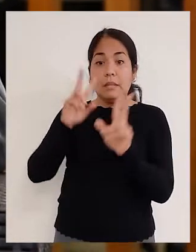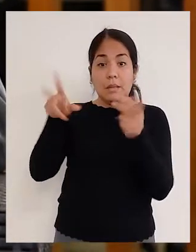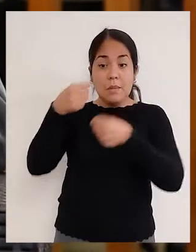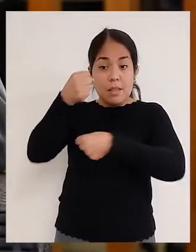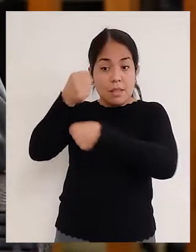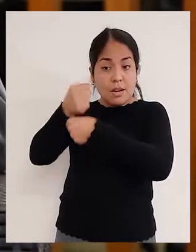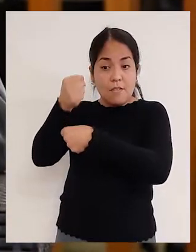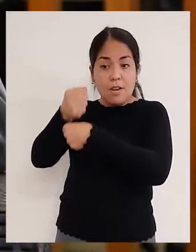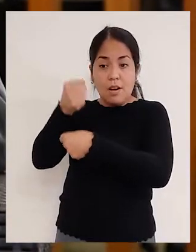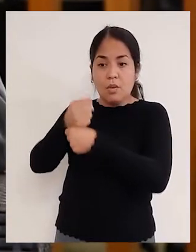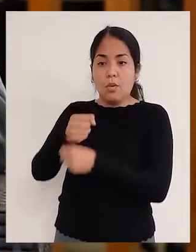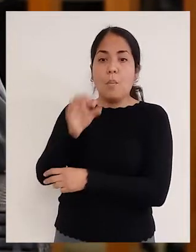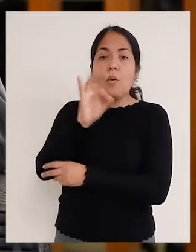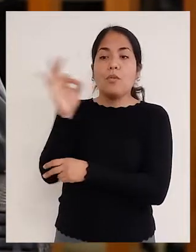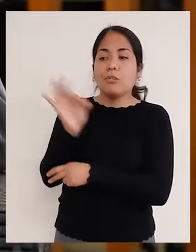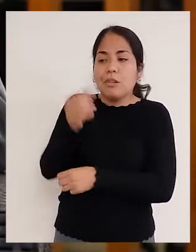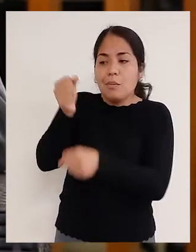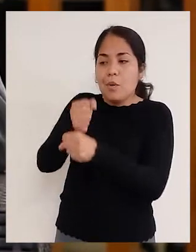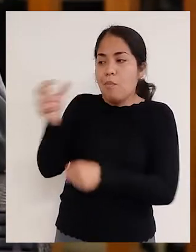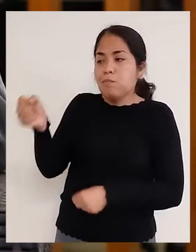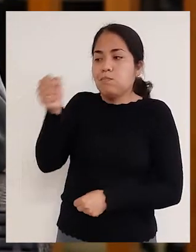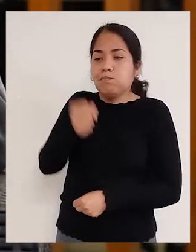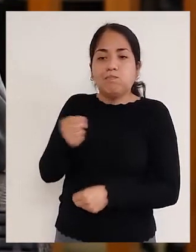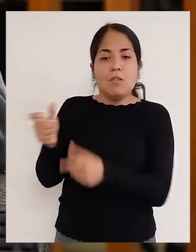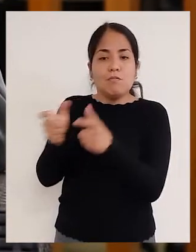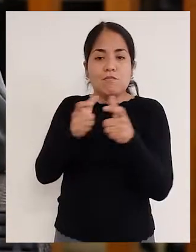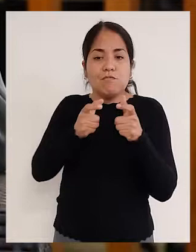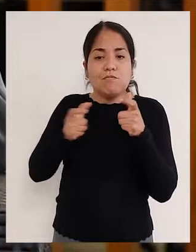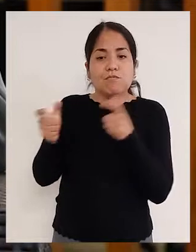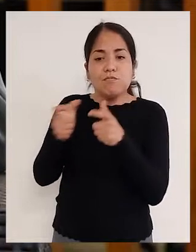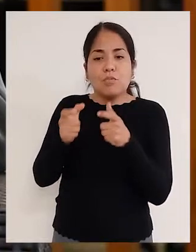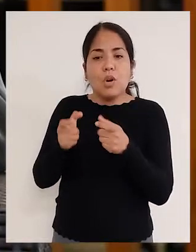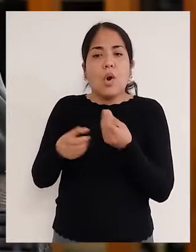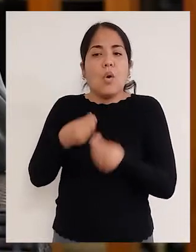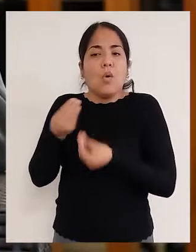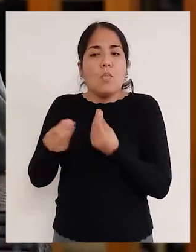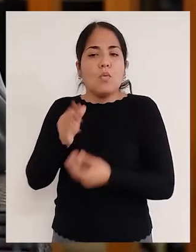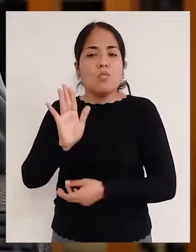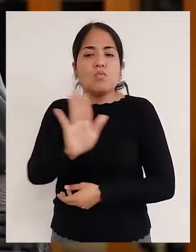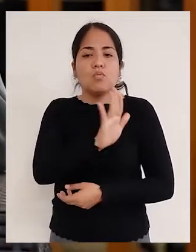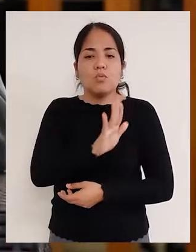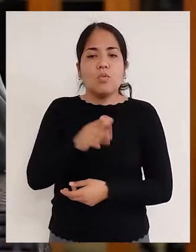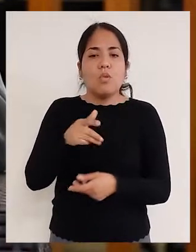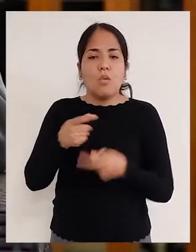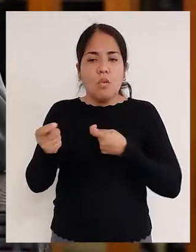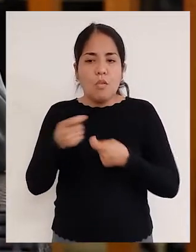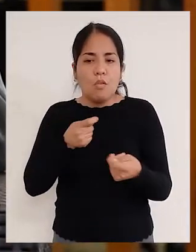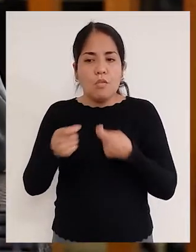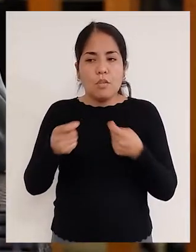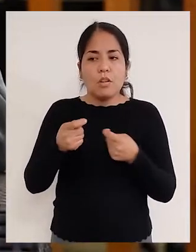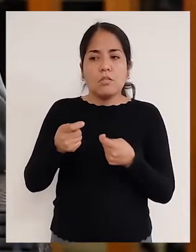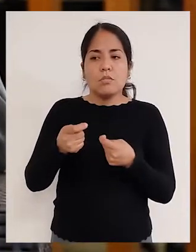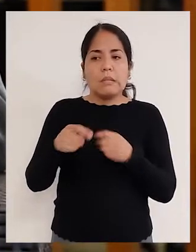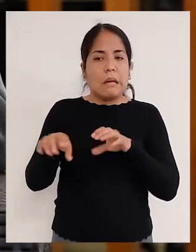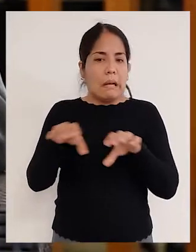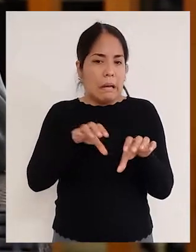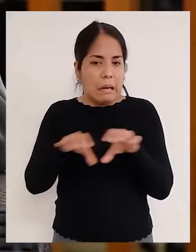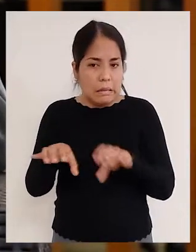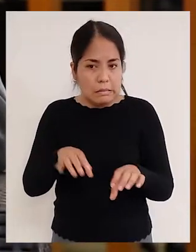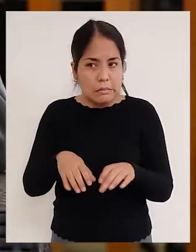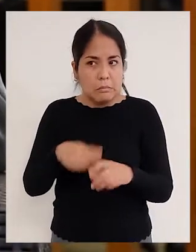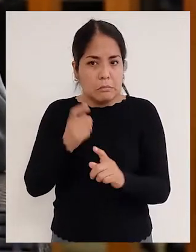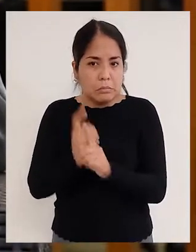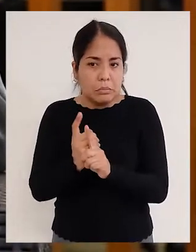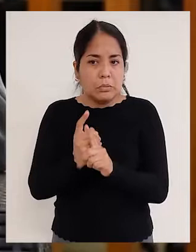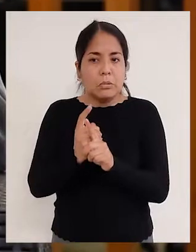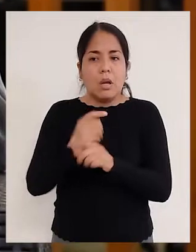la parte laboral, cumplir la cuota, el tema de la fiscalización de estos gobiernos locales y regionales en cuanto a la sociedad para que